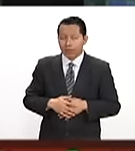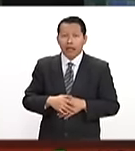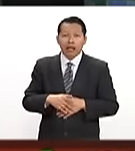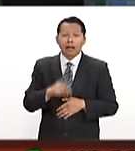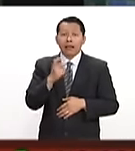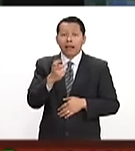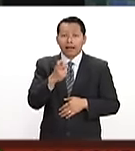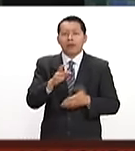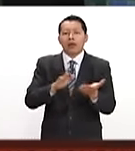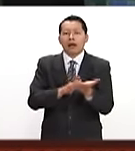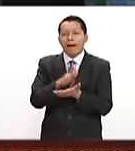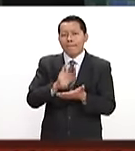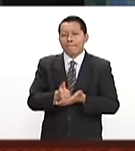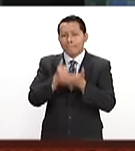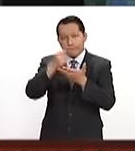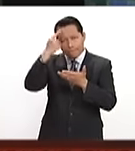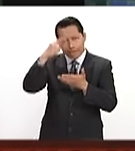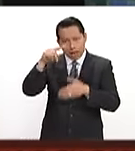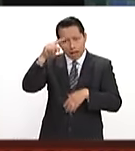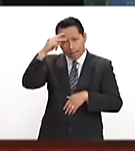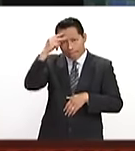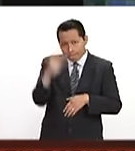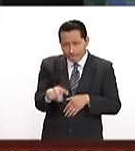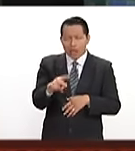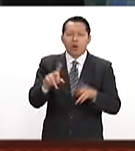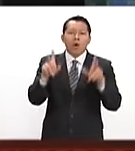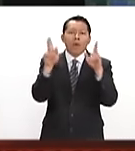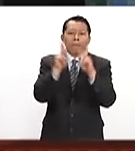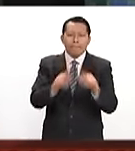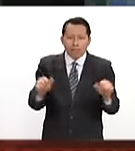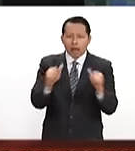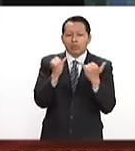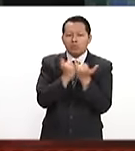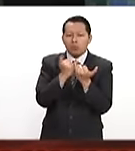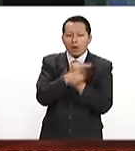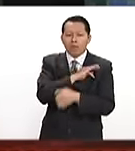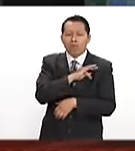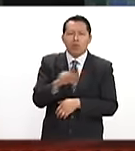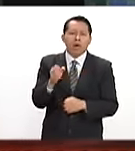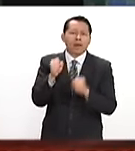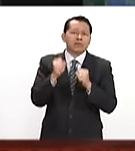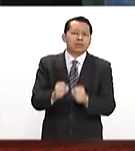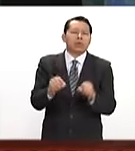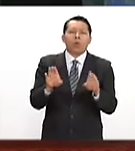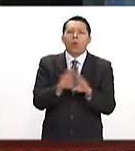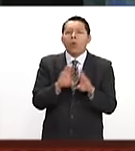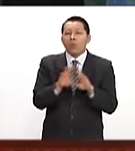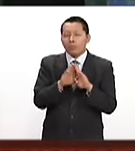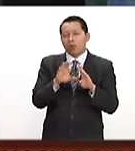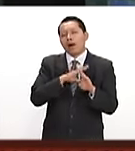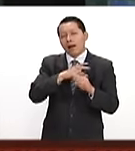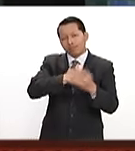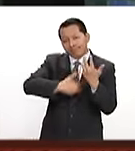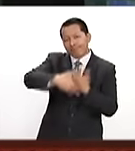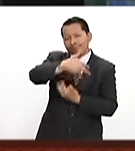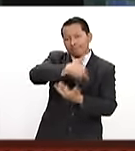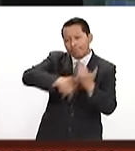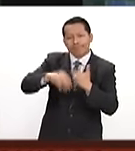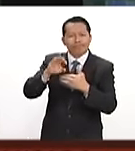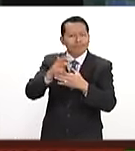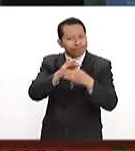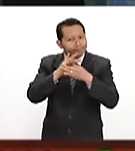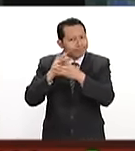efectivamente a lograr un México en paz, que nos permita garantizar la convivencia social y armónica,